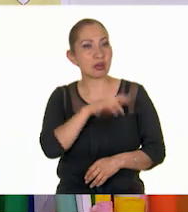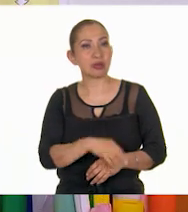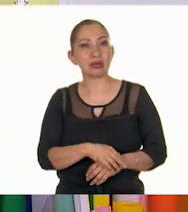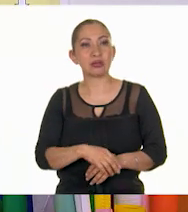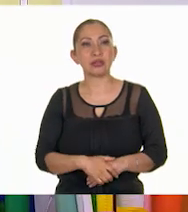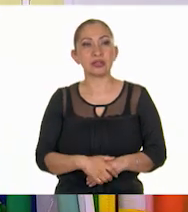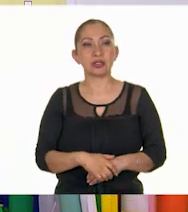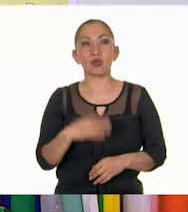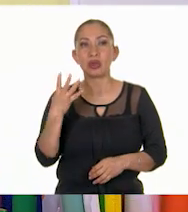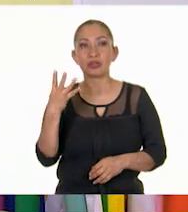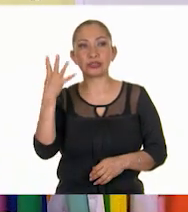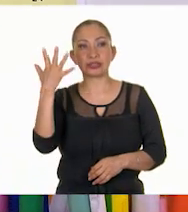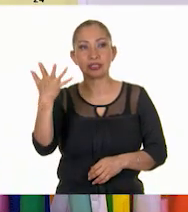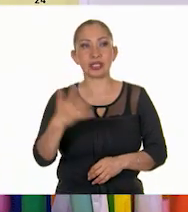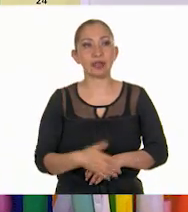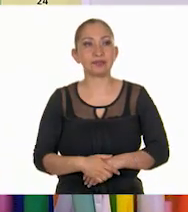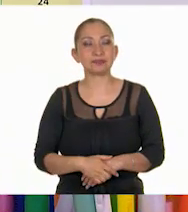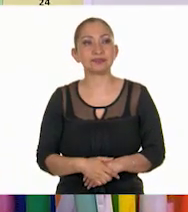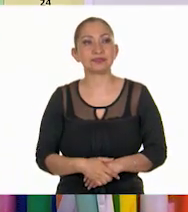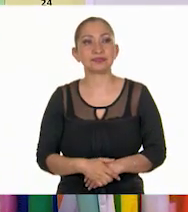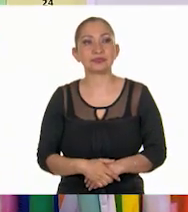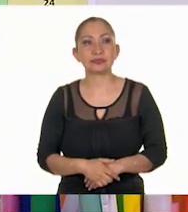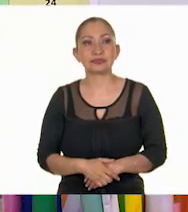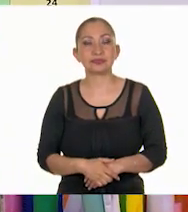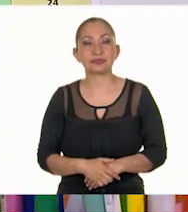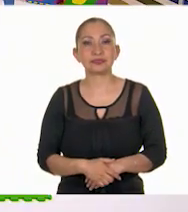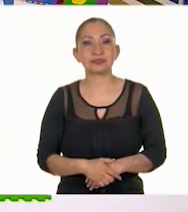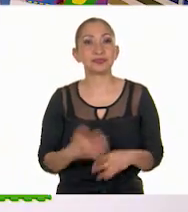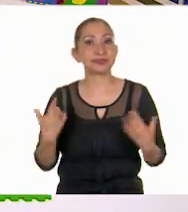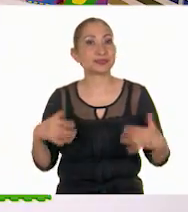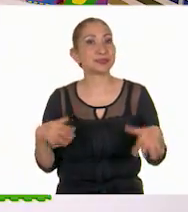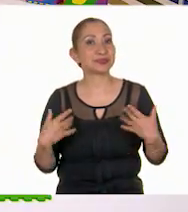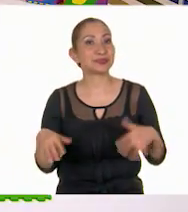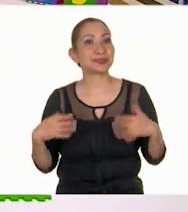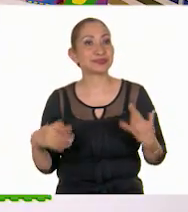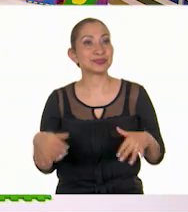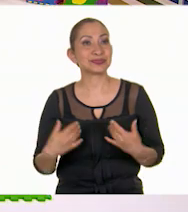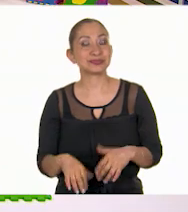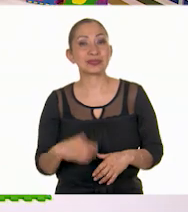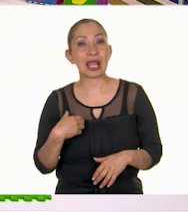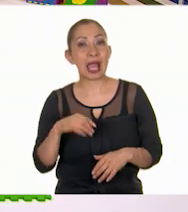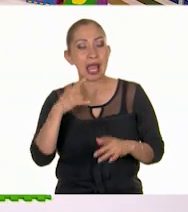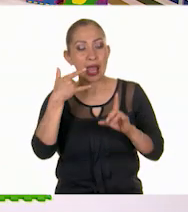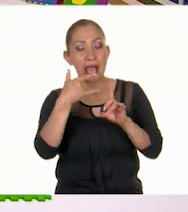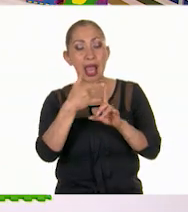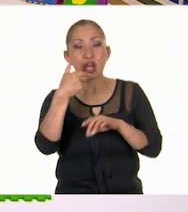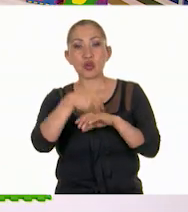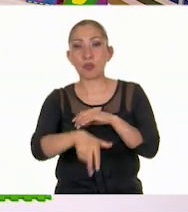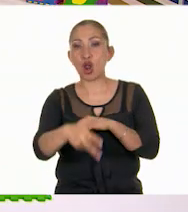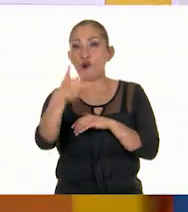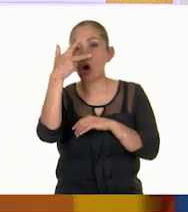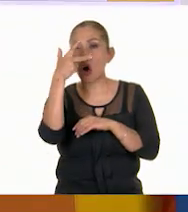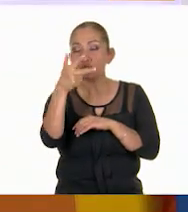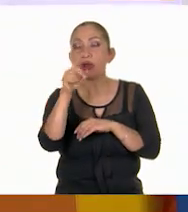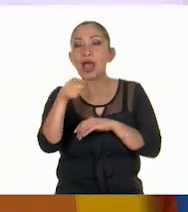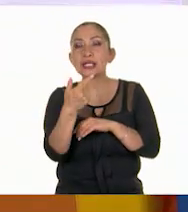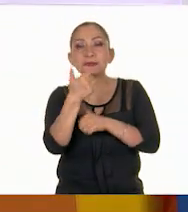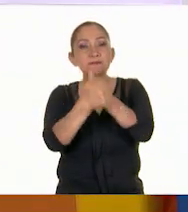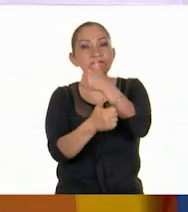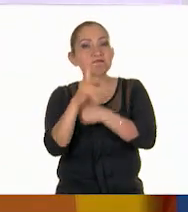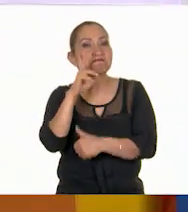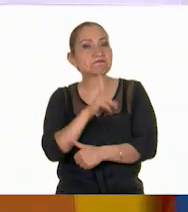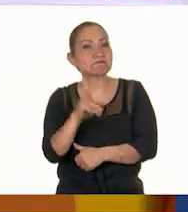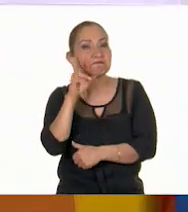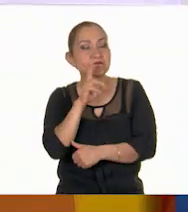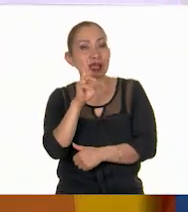maestra! Uno, dos, tres, cuatro, cinco. ¡Cinco! Casilla número ocho, y es un